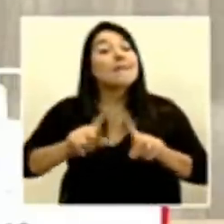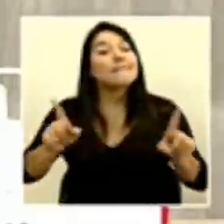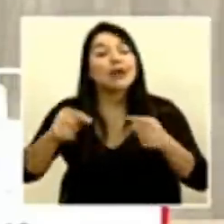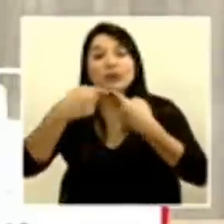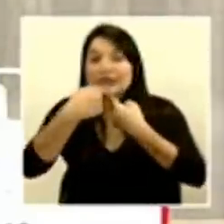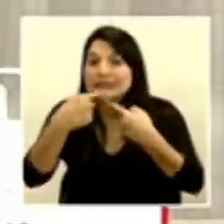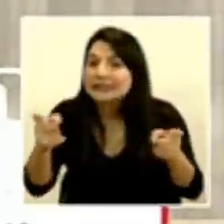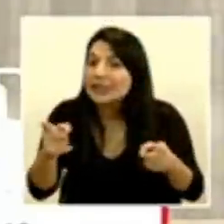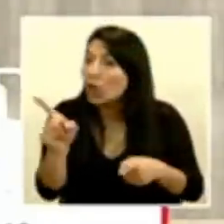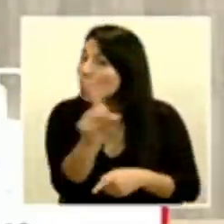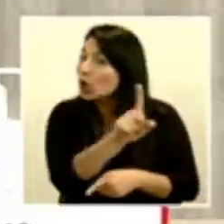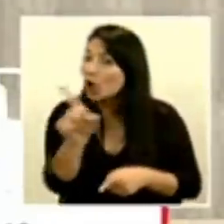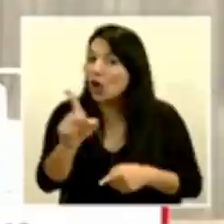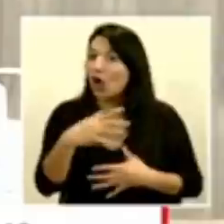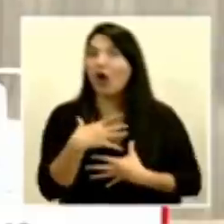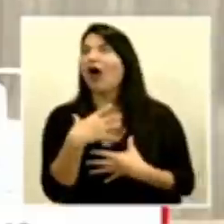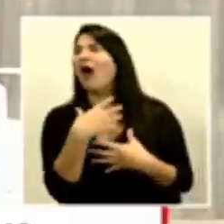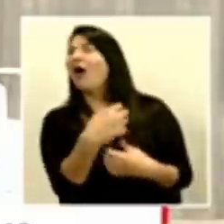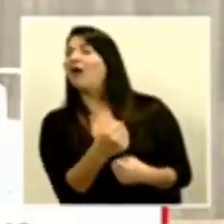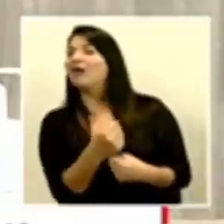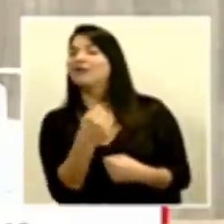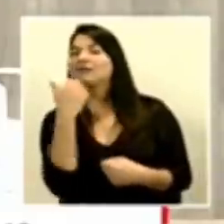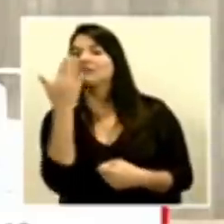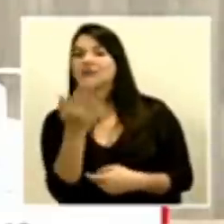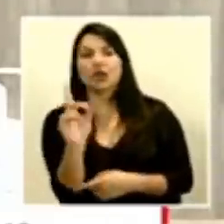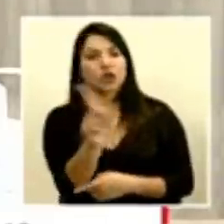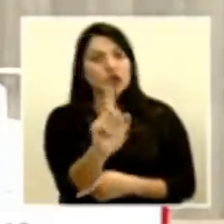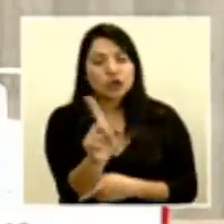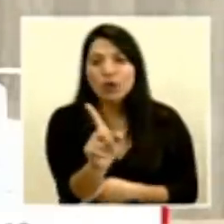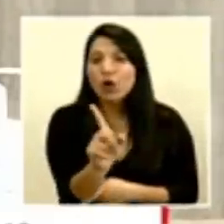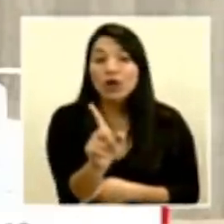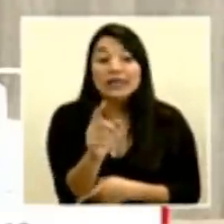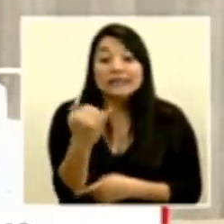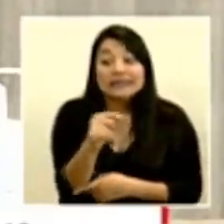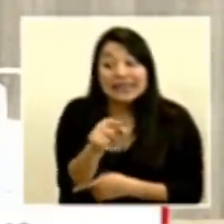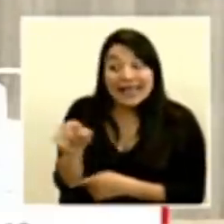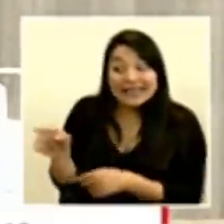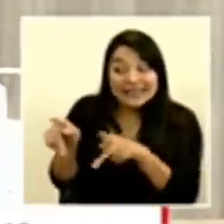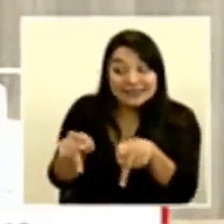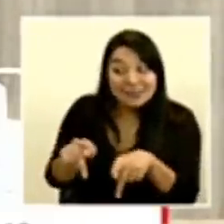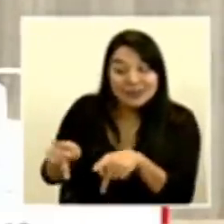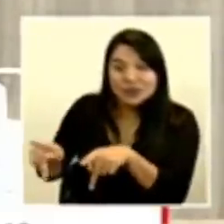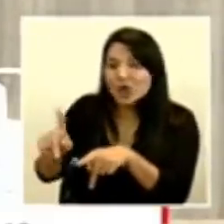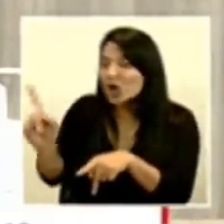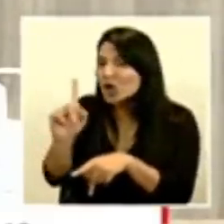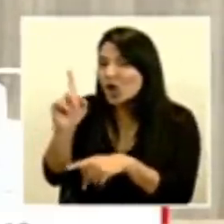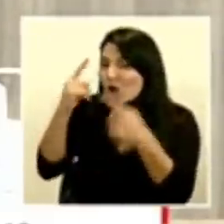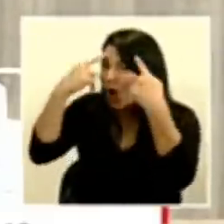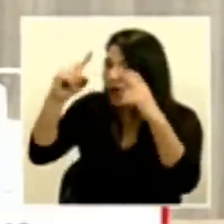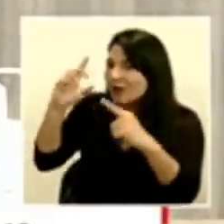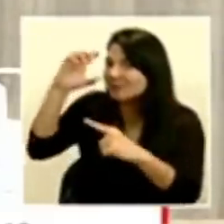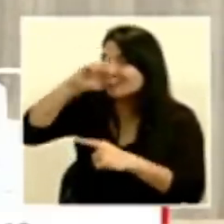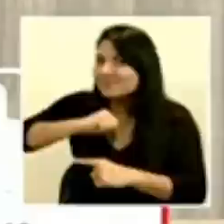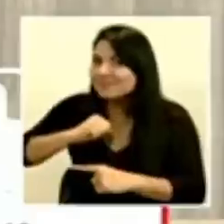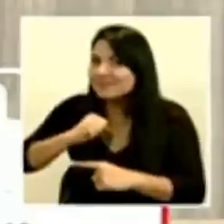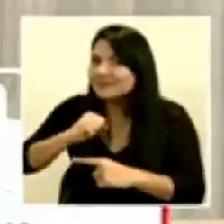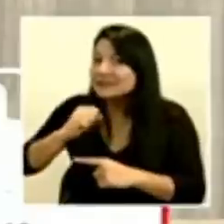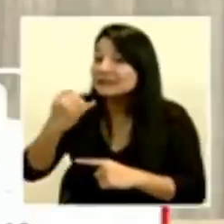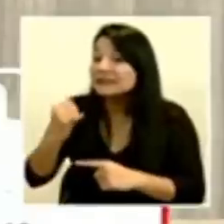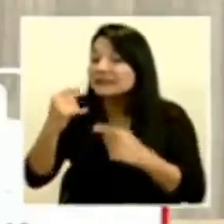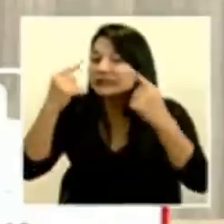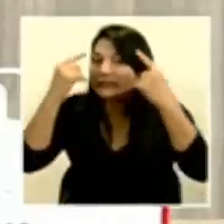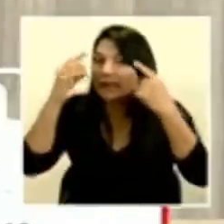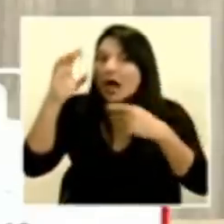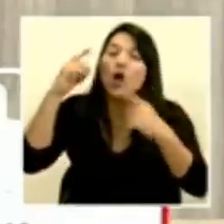que no se confíen porque si esa transmisión que no se ha logrado detectar se logra detectar por ejemplo lunes o martes